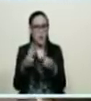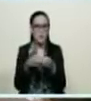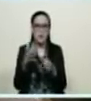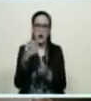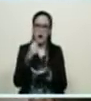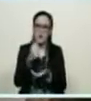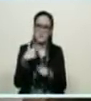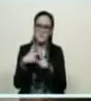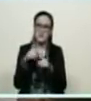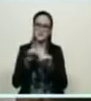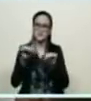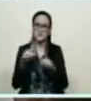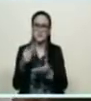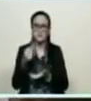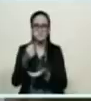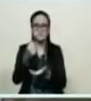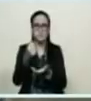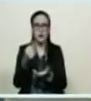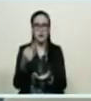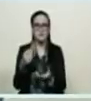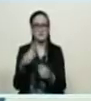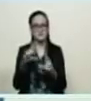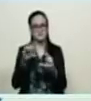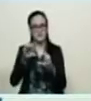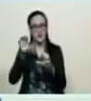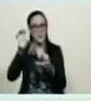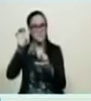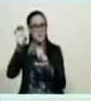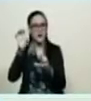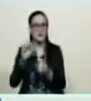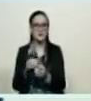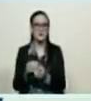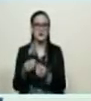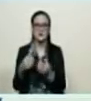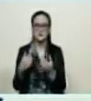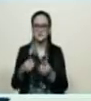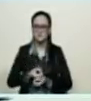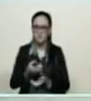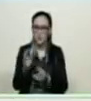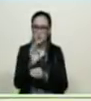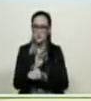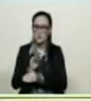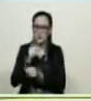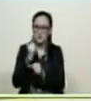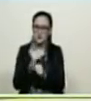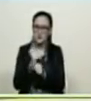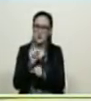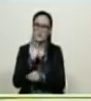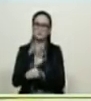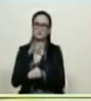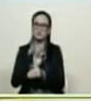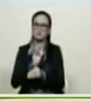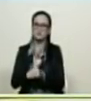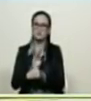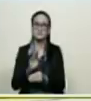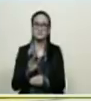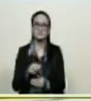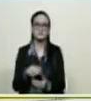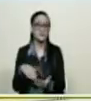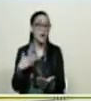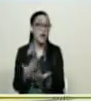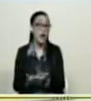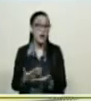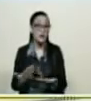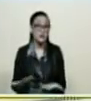y con el sistema de bonos del carnet de la patria, con la generación de empleo, con la protección del trabajo, hasta que